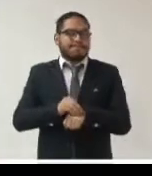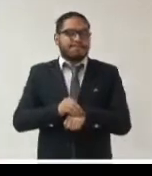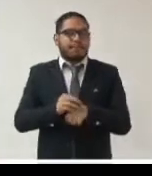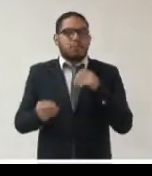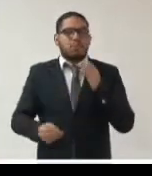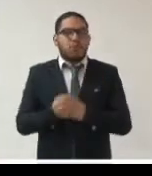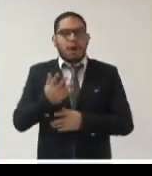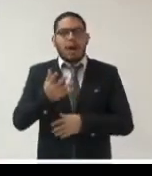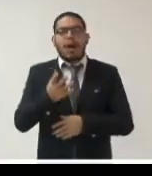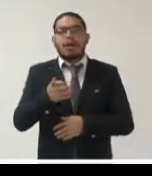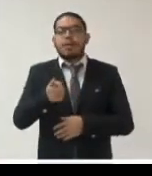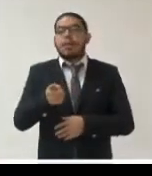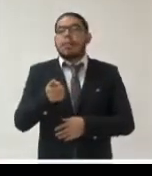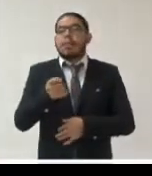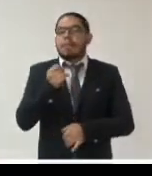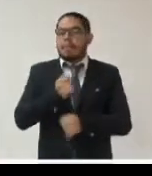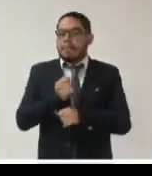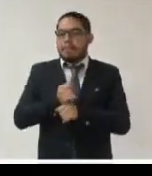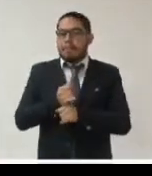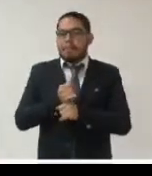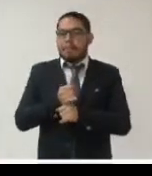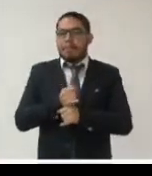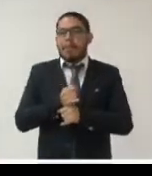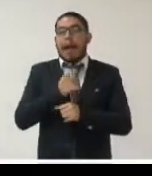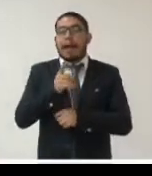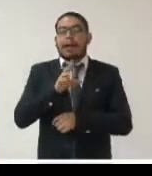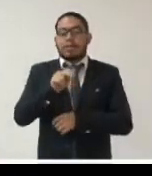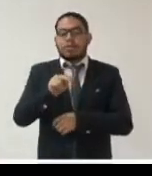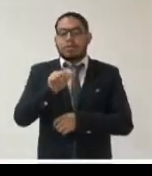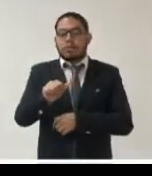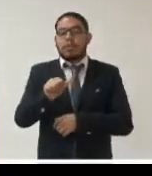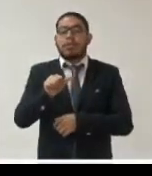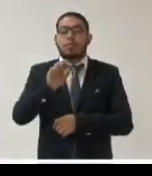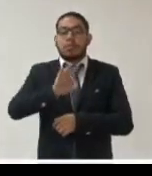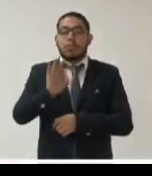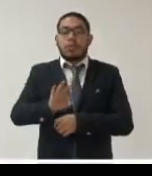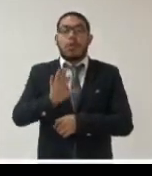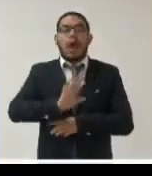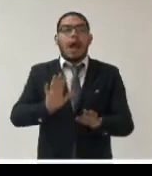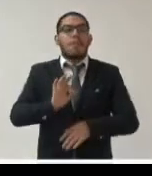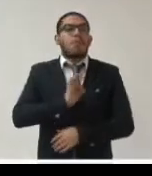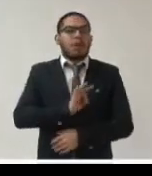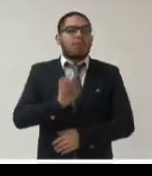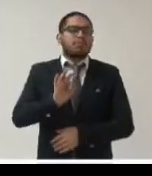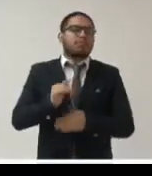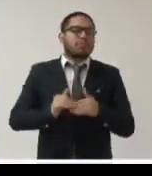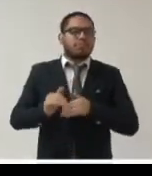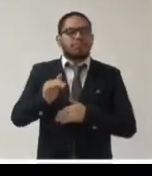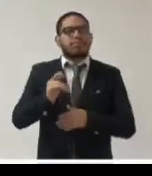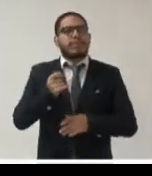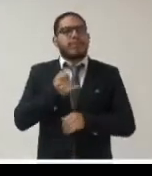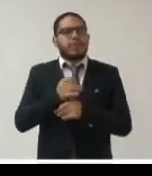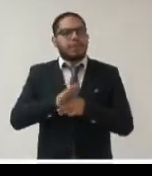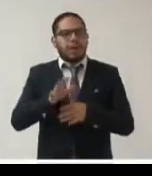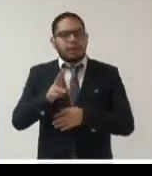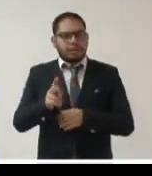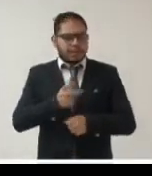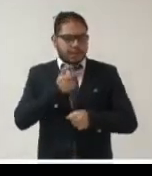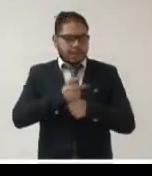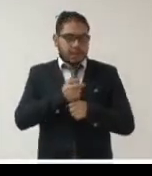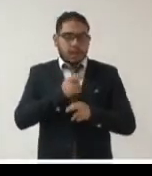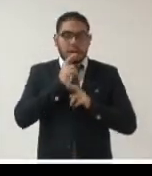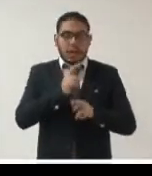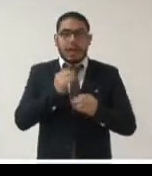medio virtual de atención de estas solicitudes el 86% y podríamos ya a partir de la información de este segundo reporte que está en